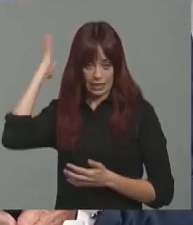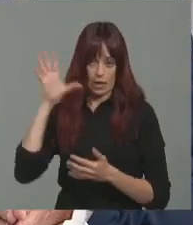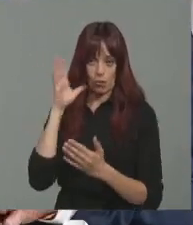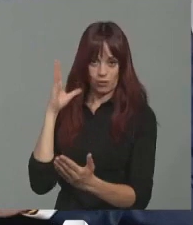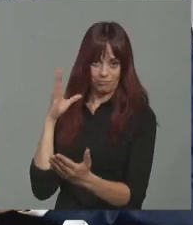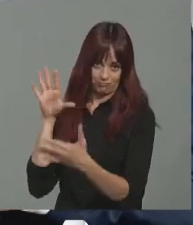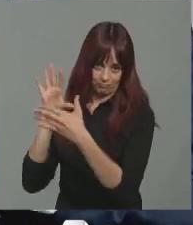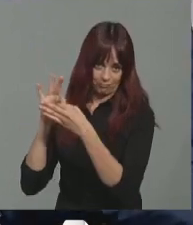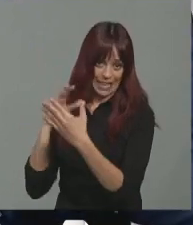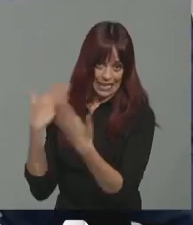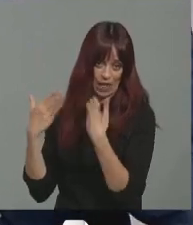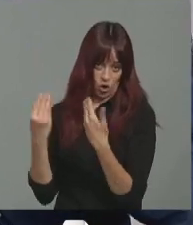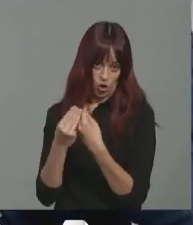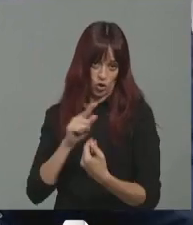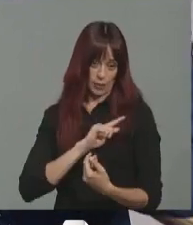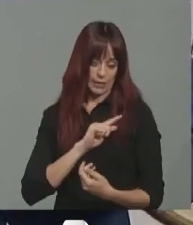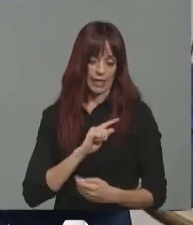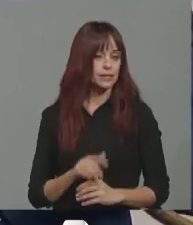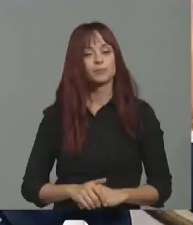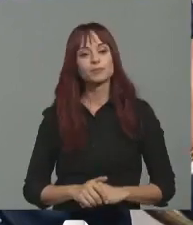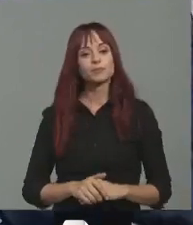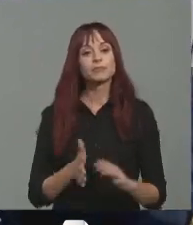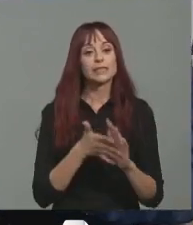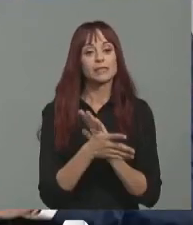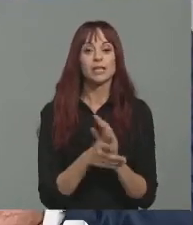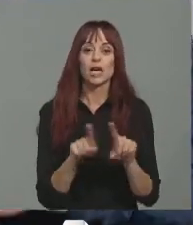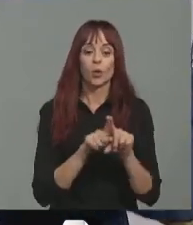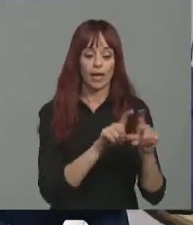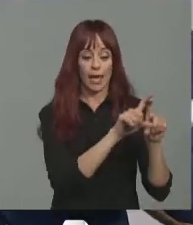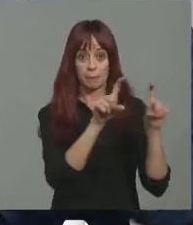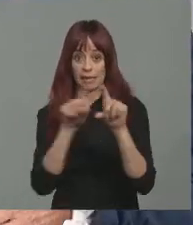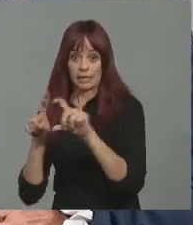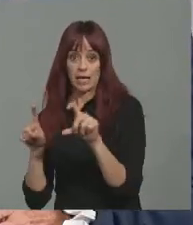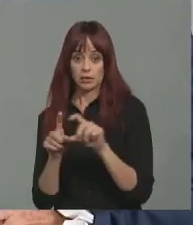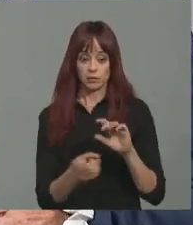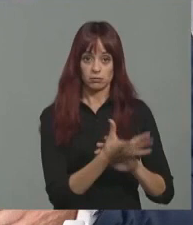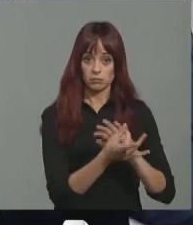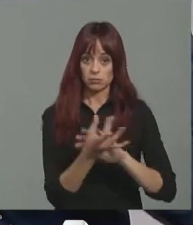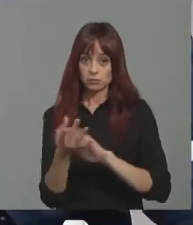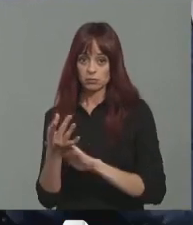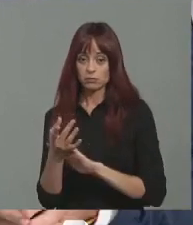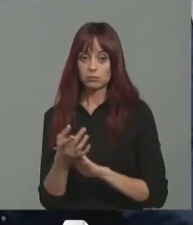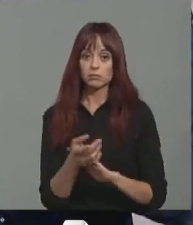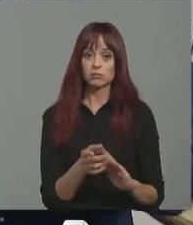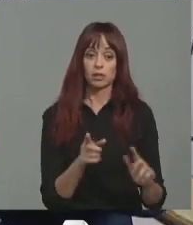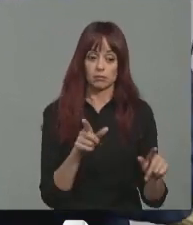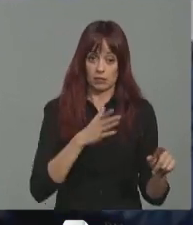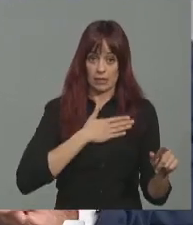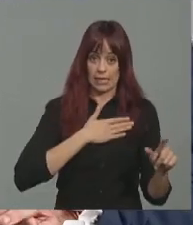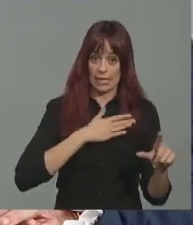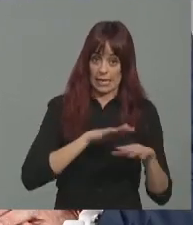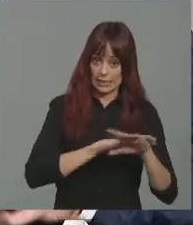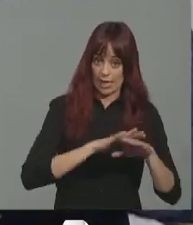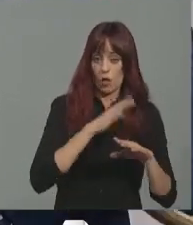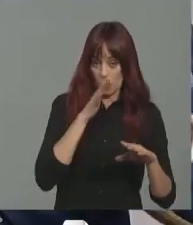las fuerzas armadas, que lo que está generando es un clúster de empresas proveedoras de, no solo del Estado a través del